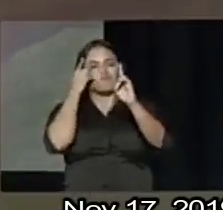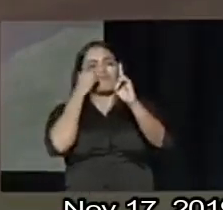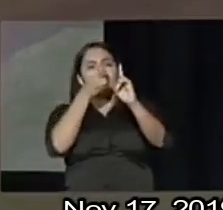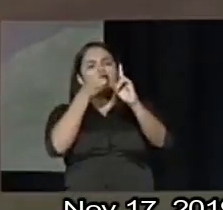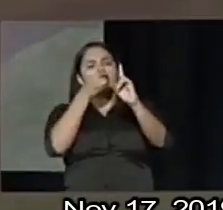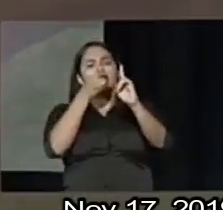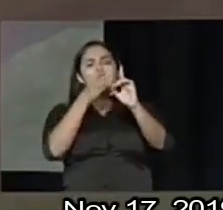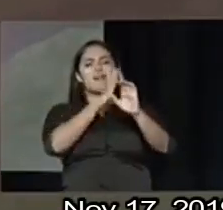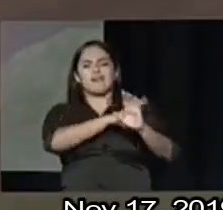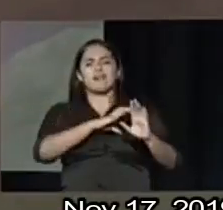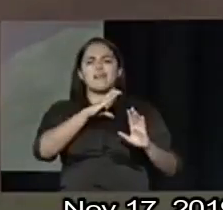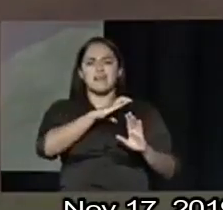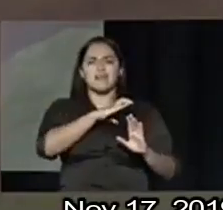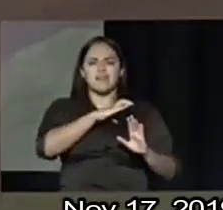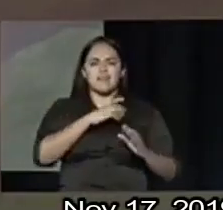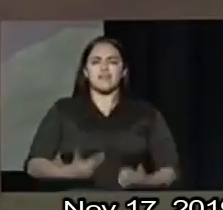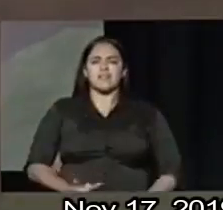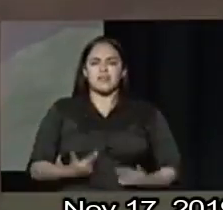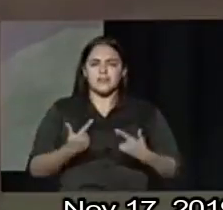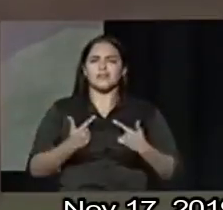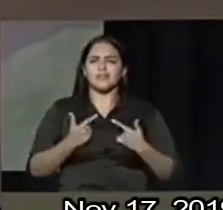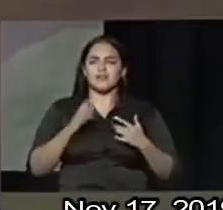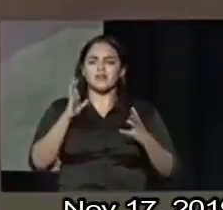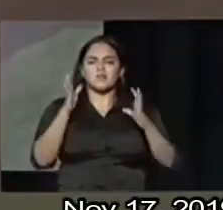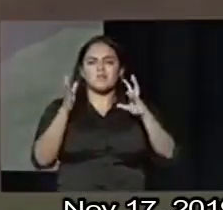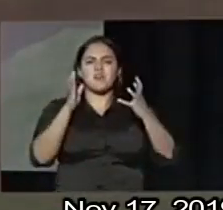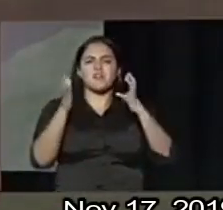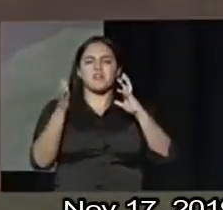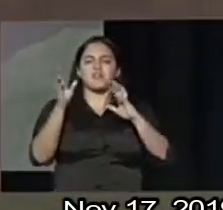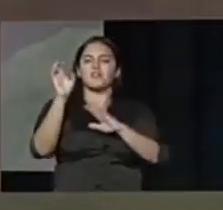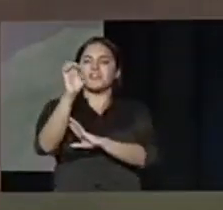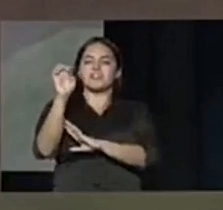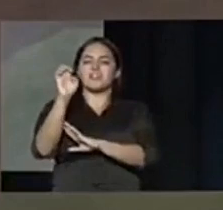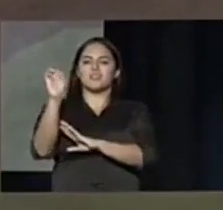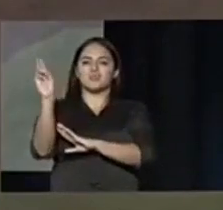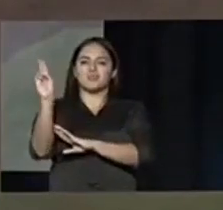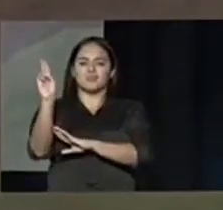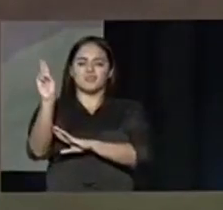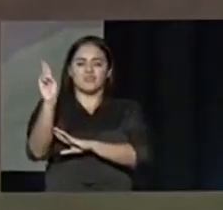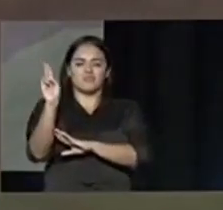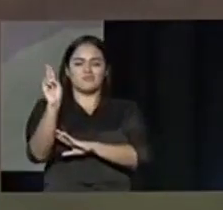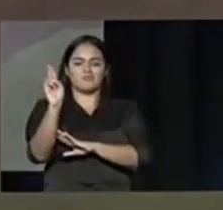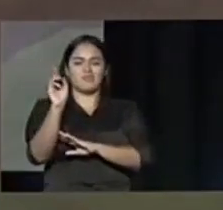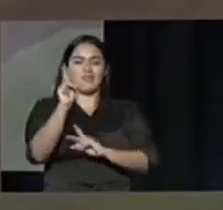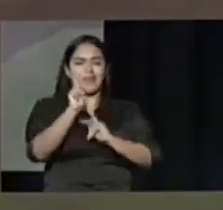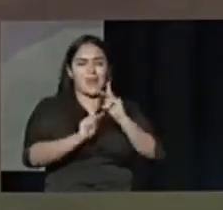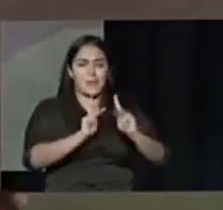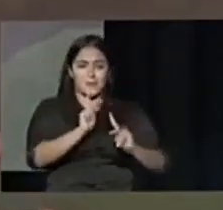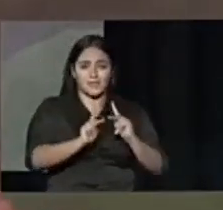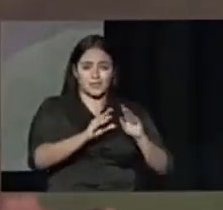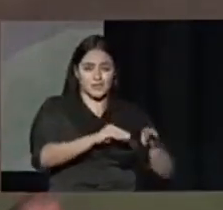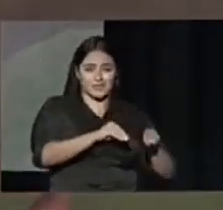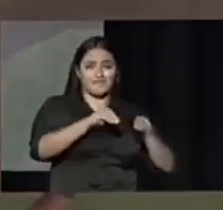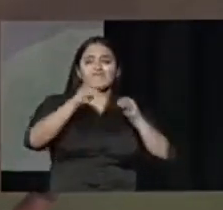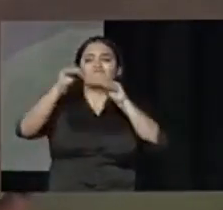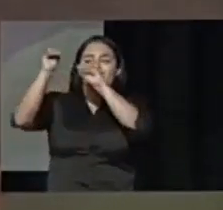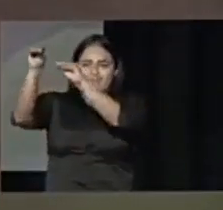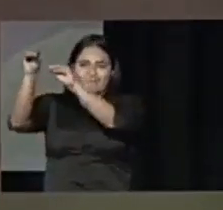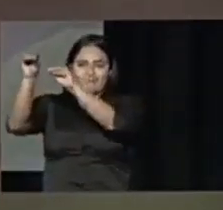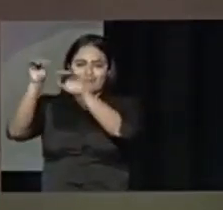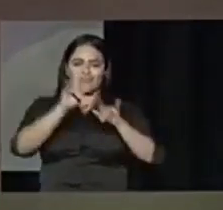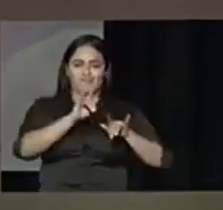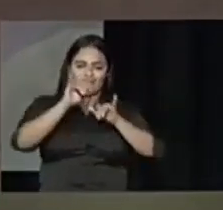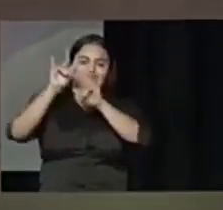calidad de vida comparable a la de los estados que es donde se muda la mayoría de nuestros hermanos